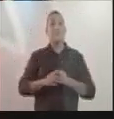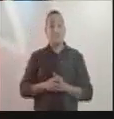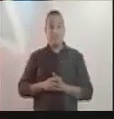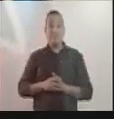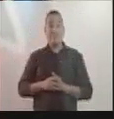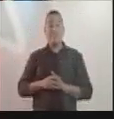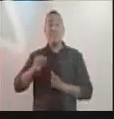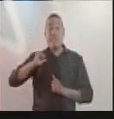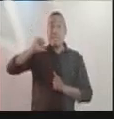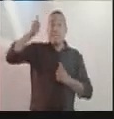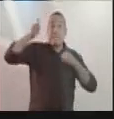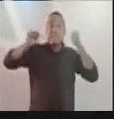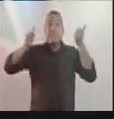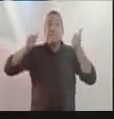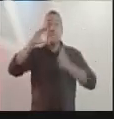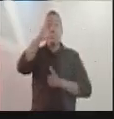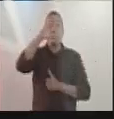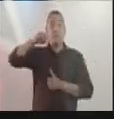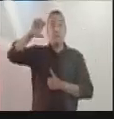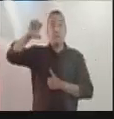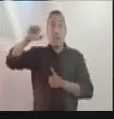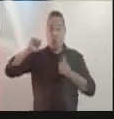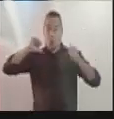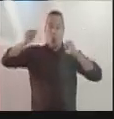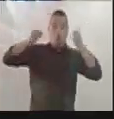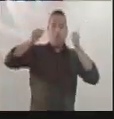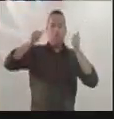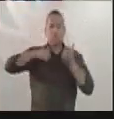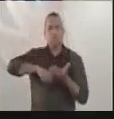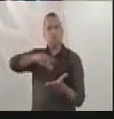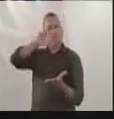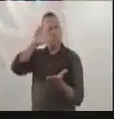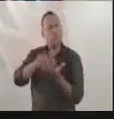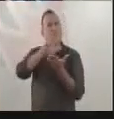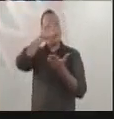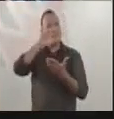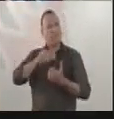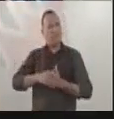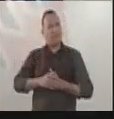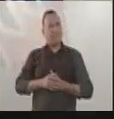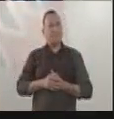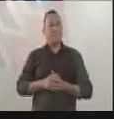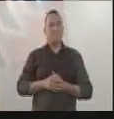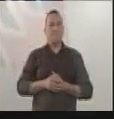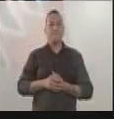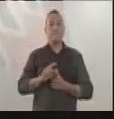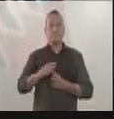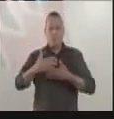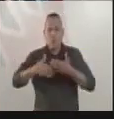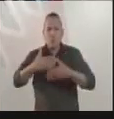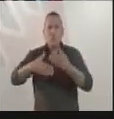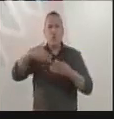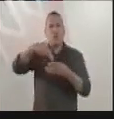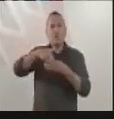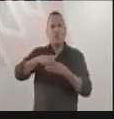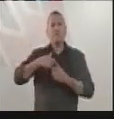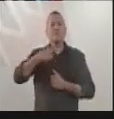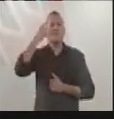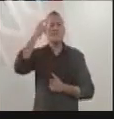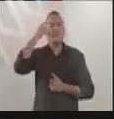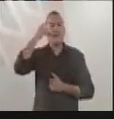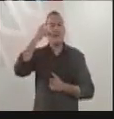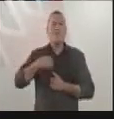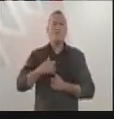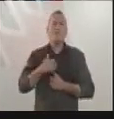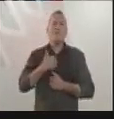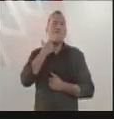aprobamos en esta directiva de este órgano electoral. Este evento nos encuentra en medio de una pandemia